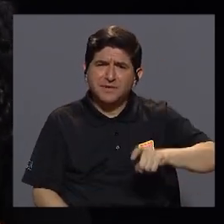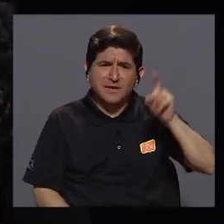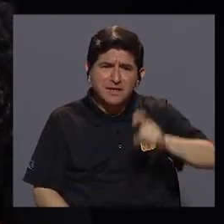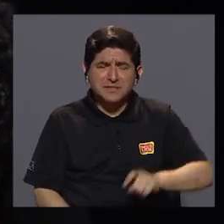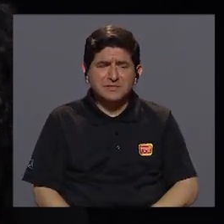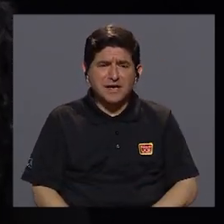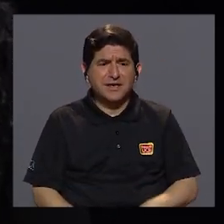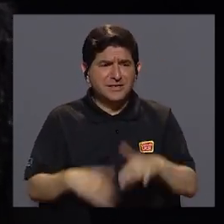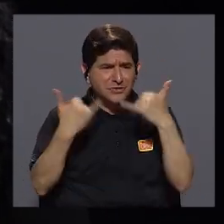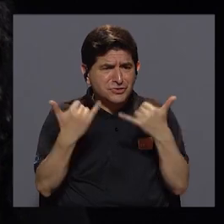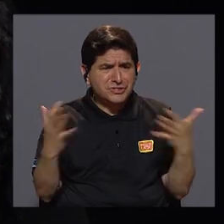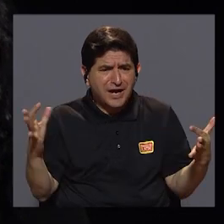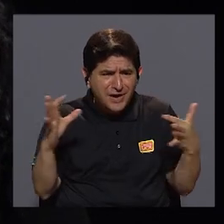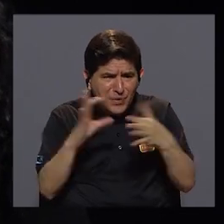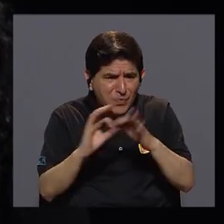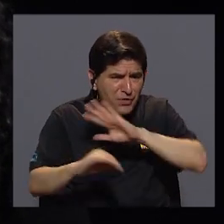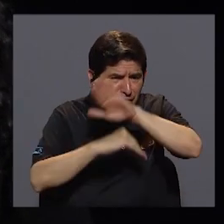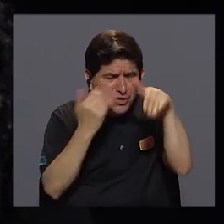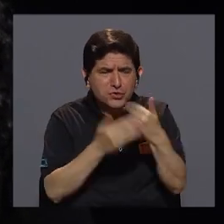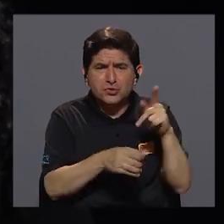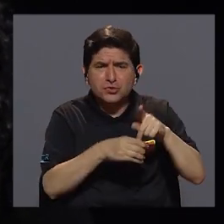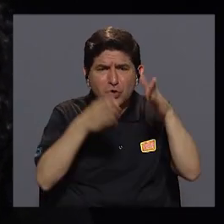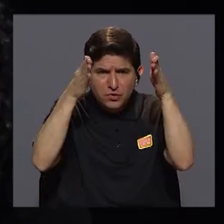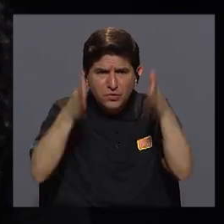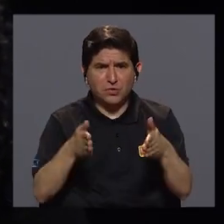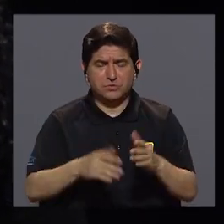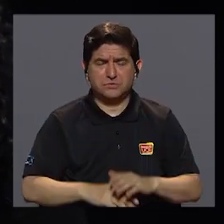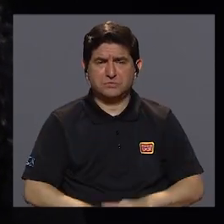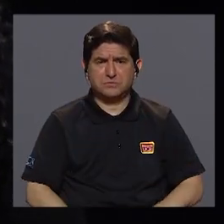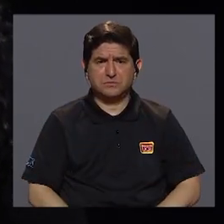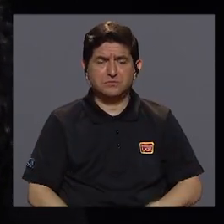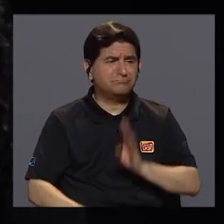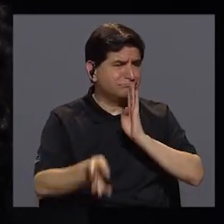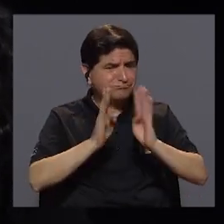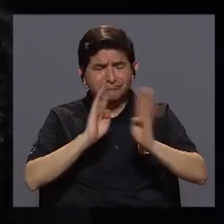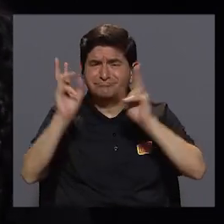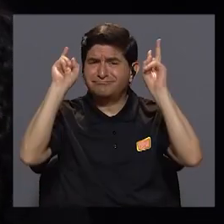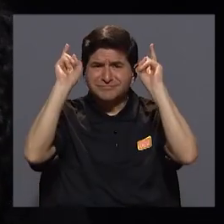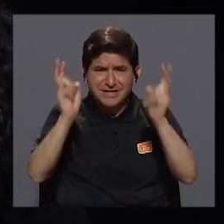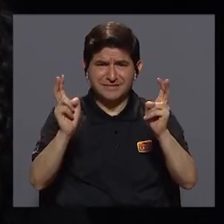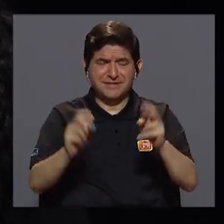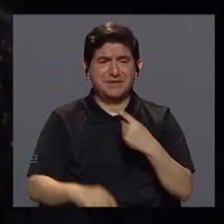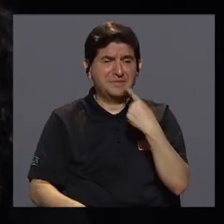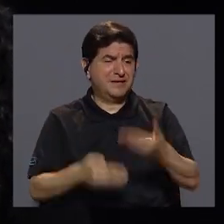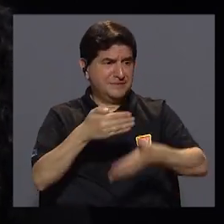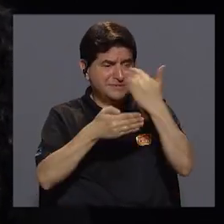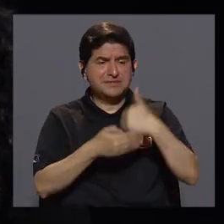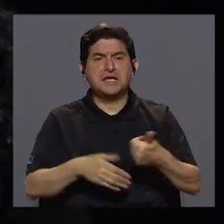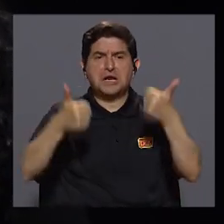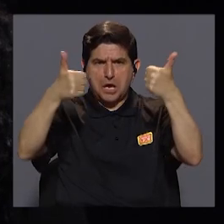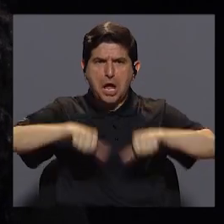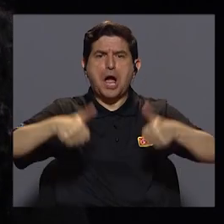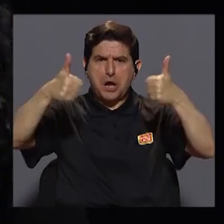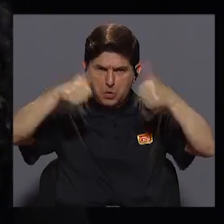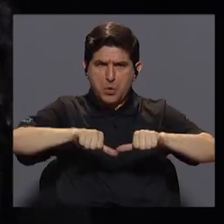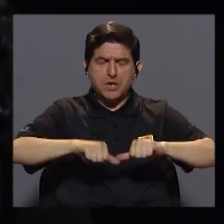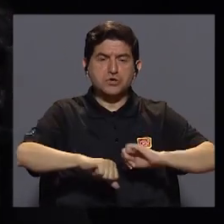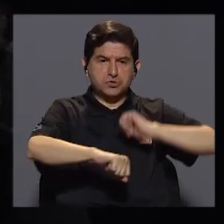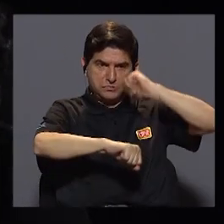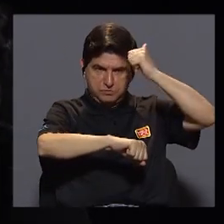articular todos los actores posibles, conversar sobre el tema, como decíamos, llegar a acuerdos y